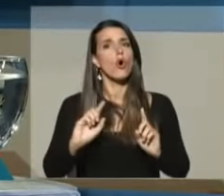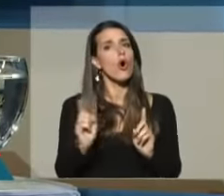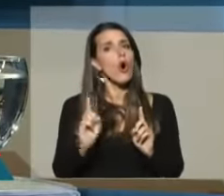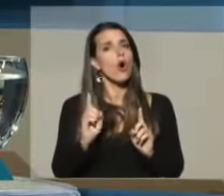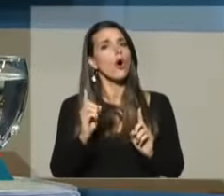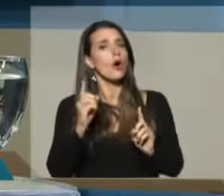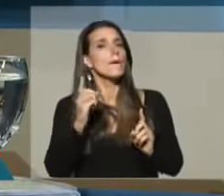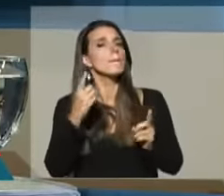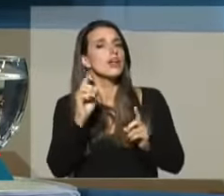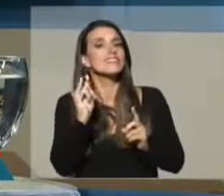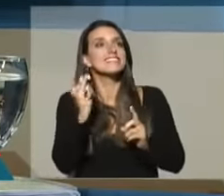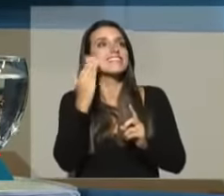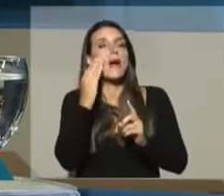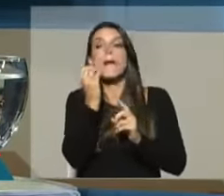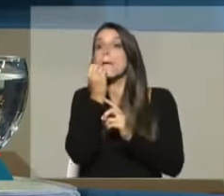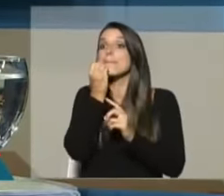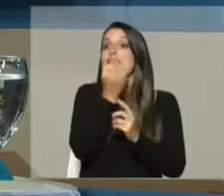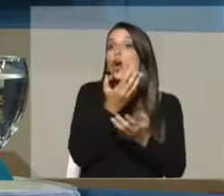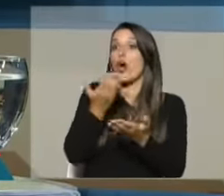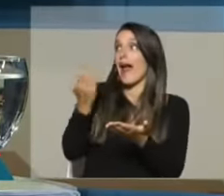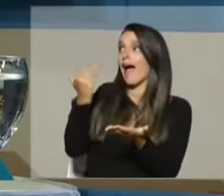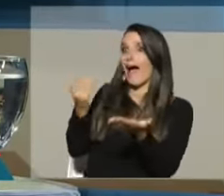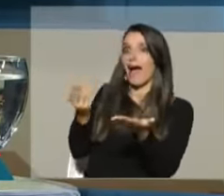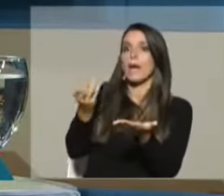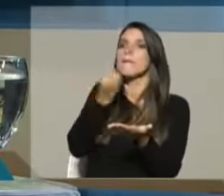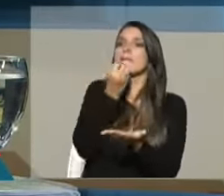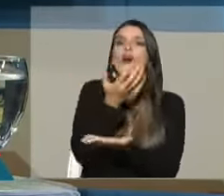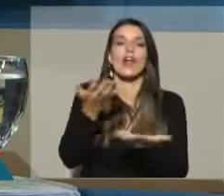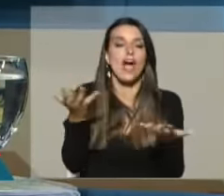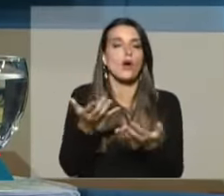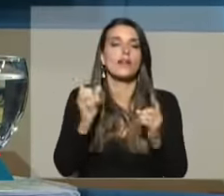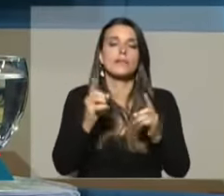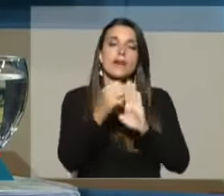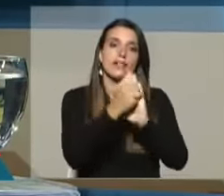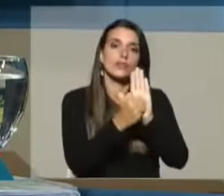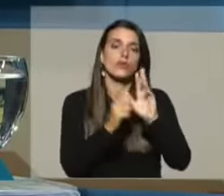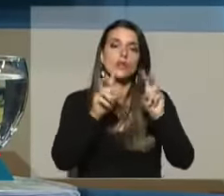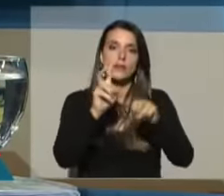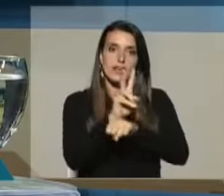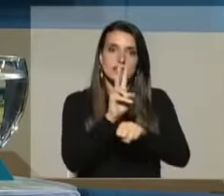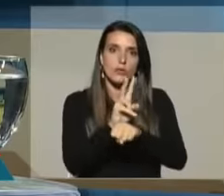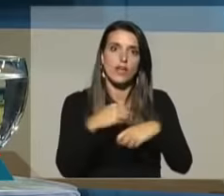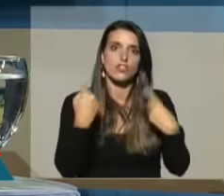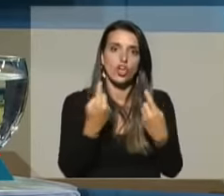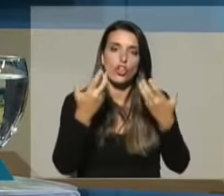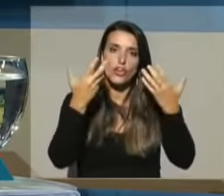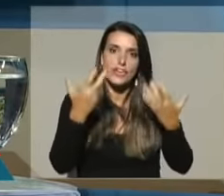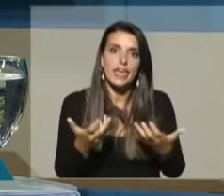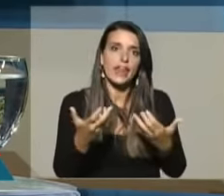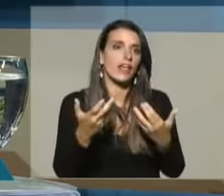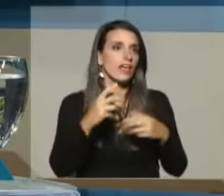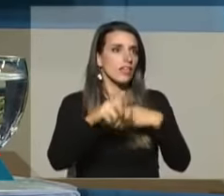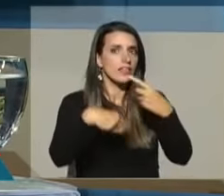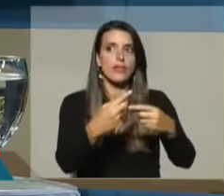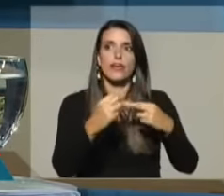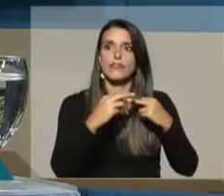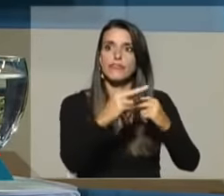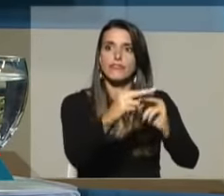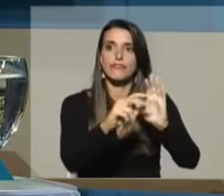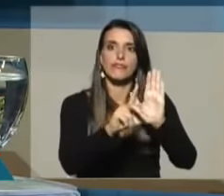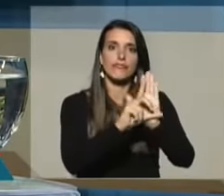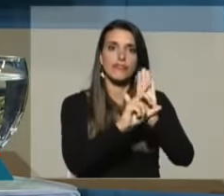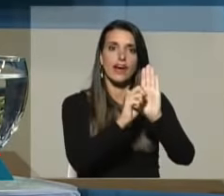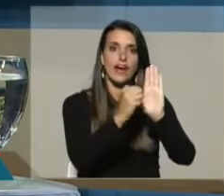sí todo está mejor y los artículos que en materia de seguridad pretendemos que se mantengan vigentes están